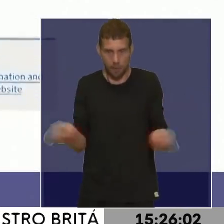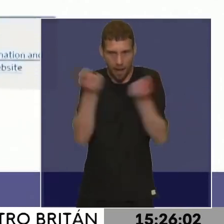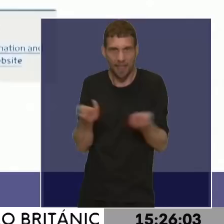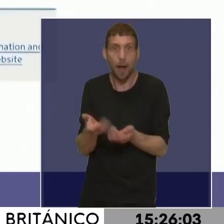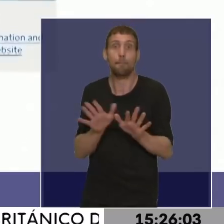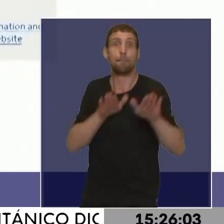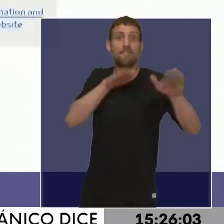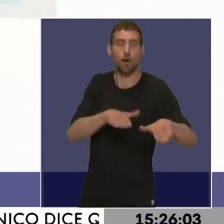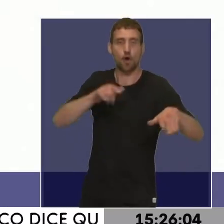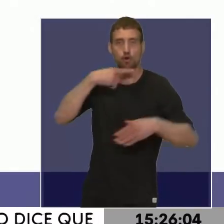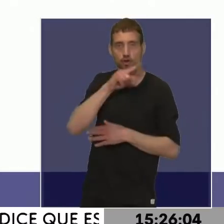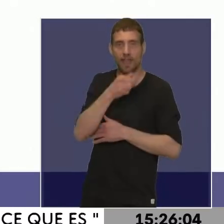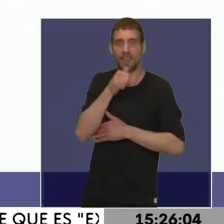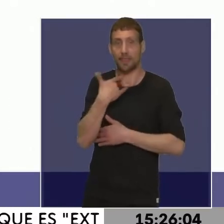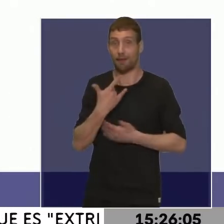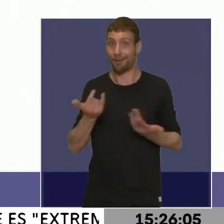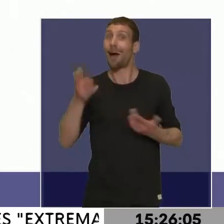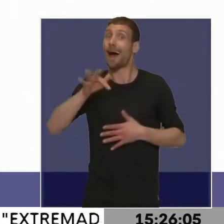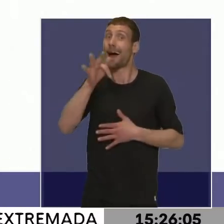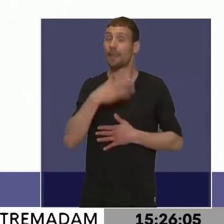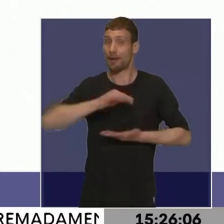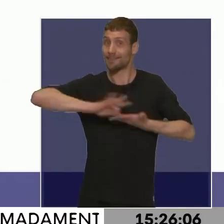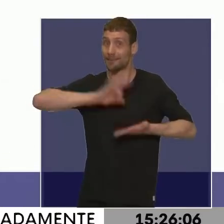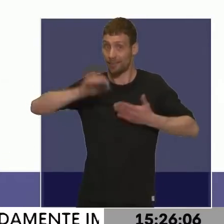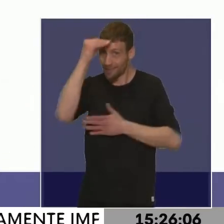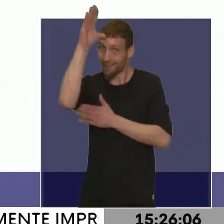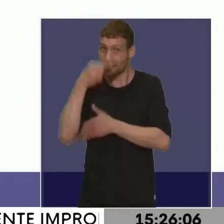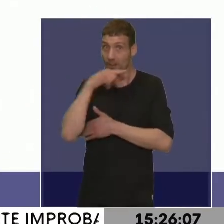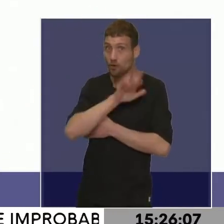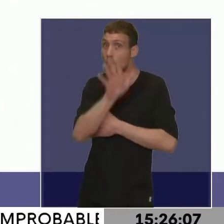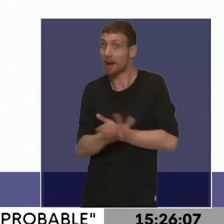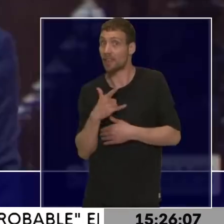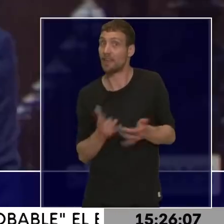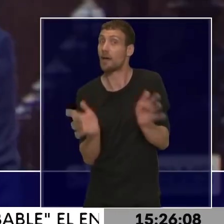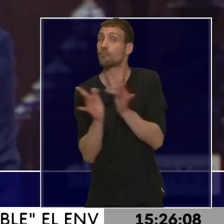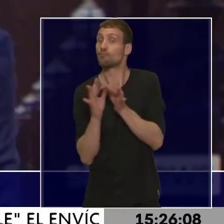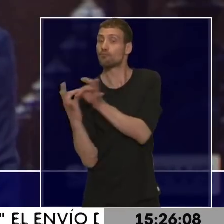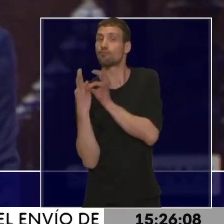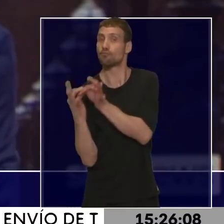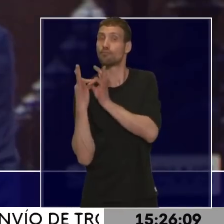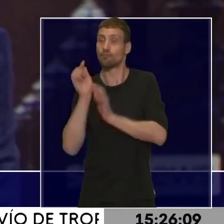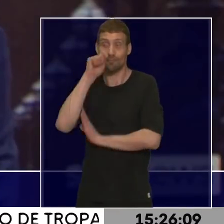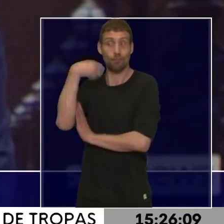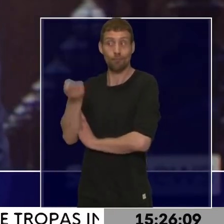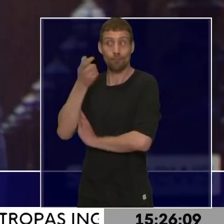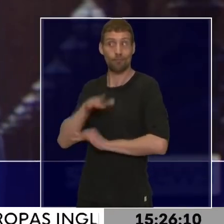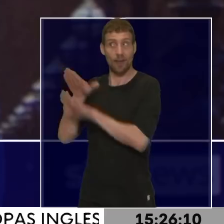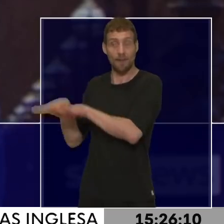que los servicios de inteligencia rusos mantienen vínculos con numerosos políticos ucranianos favorables a Moscú.